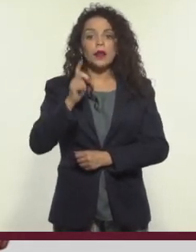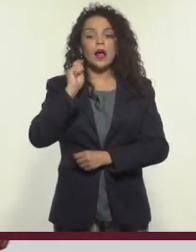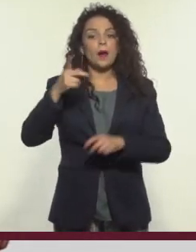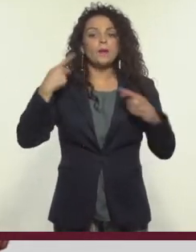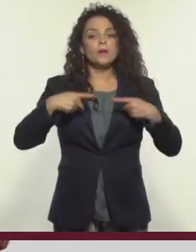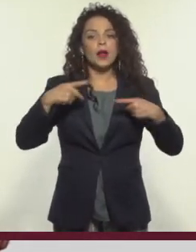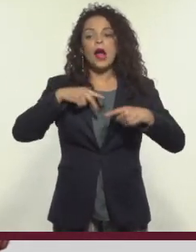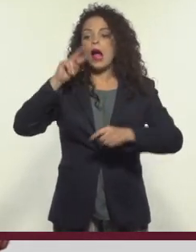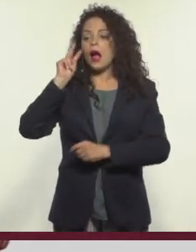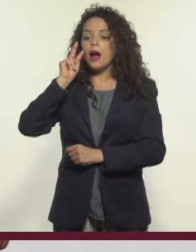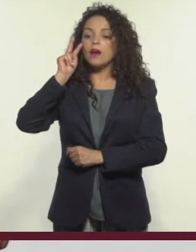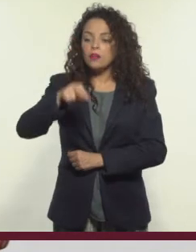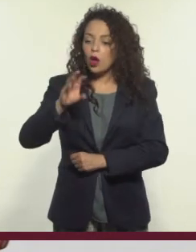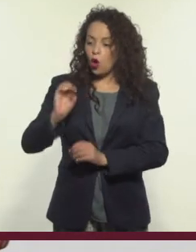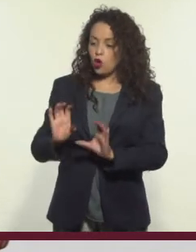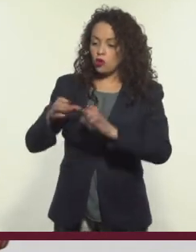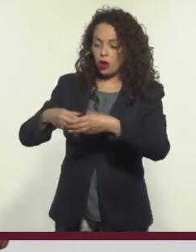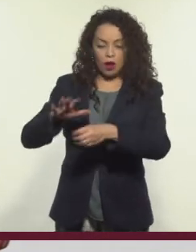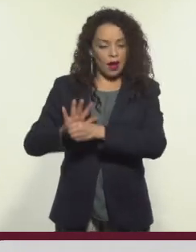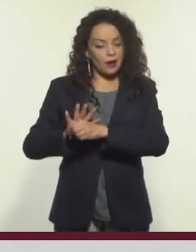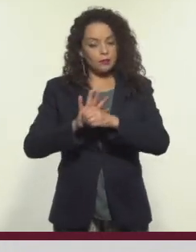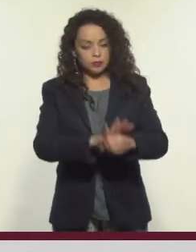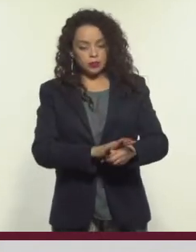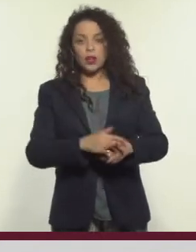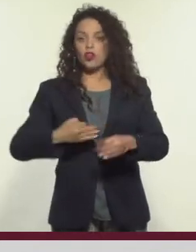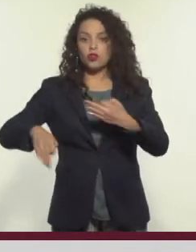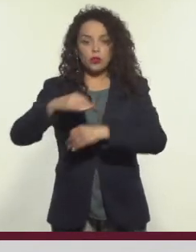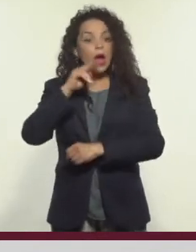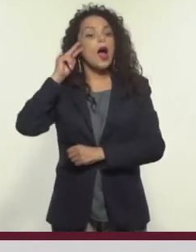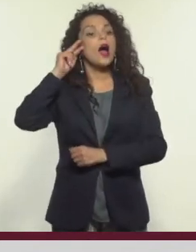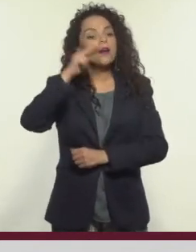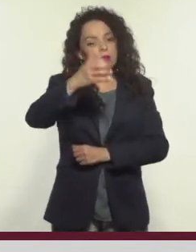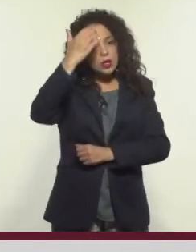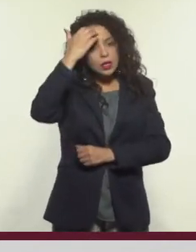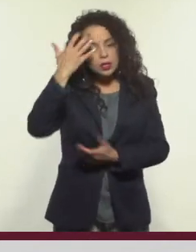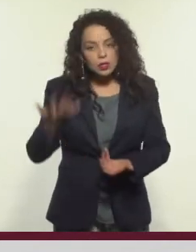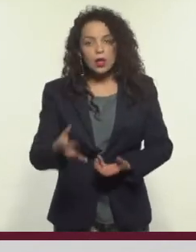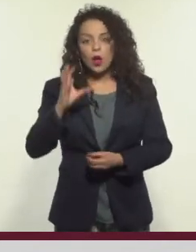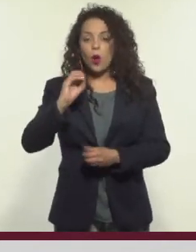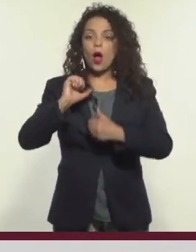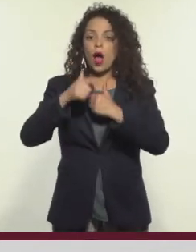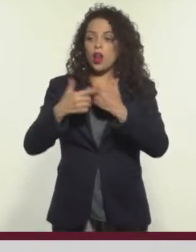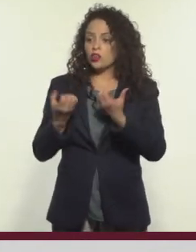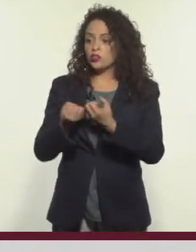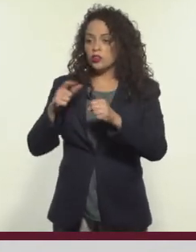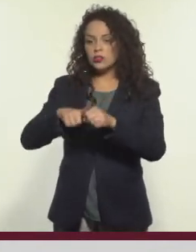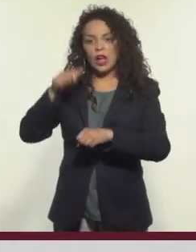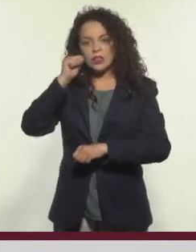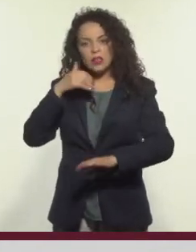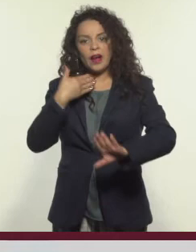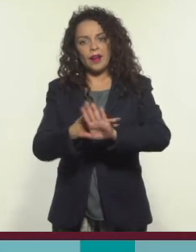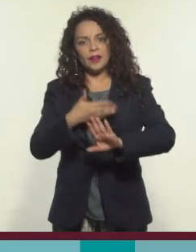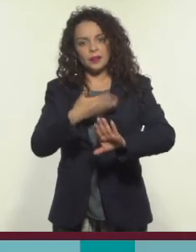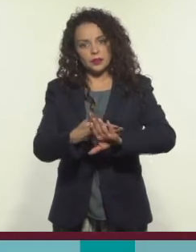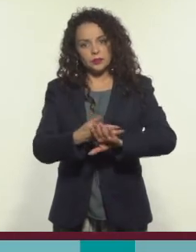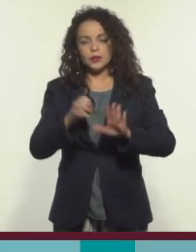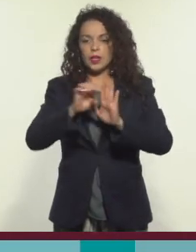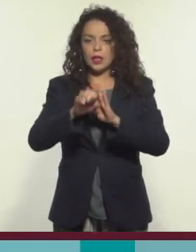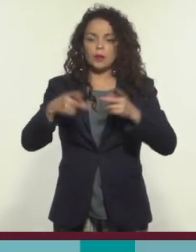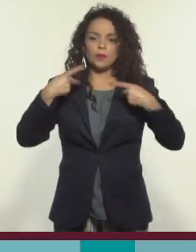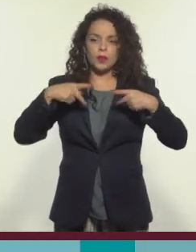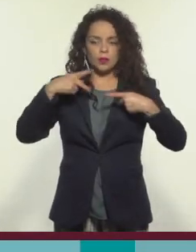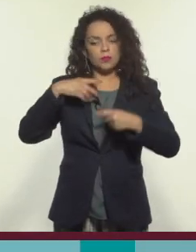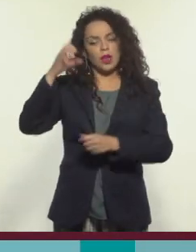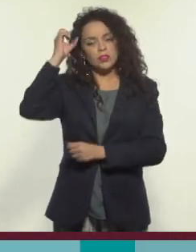visibilizar a las personas o comunidades marginadas o que cargan con algún estigma social. Personas con síndrome de